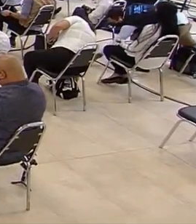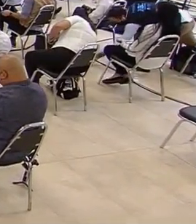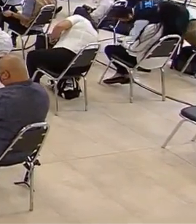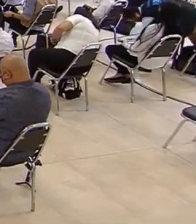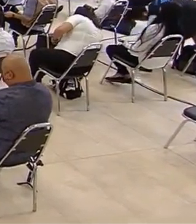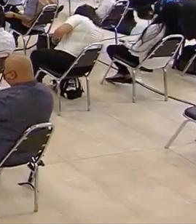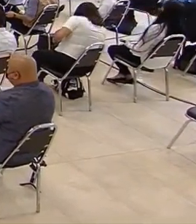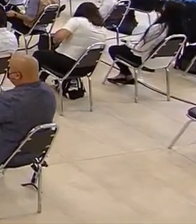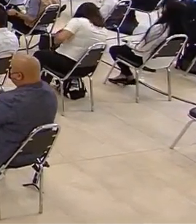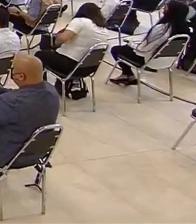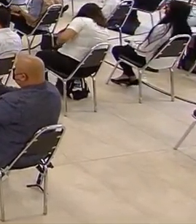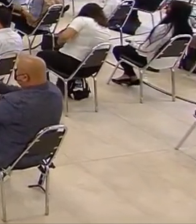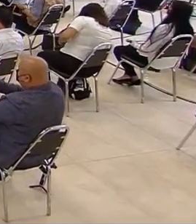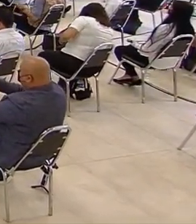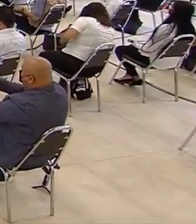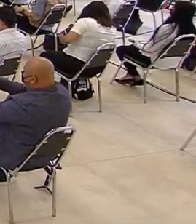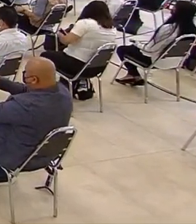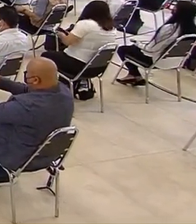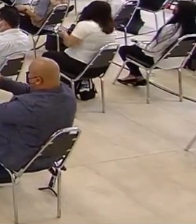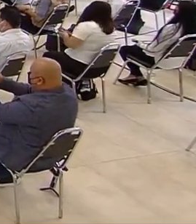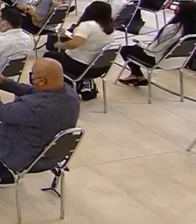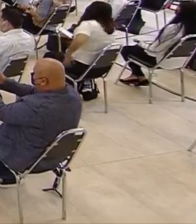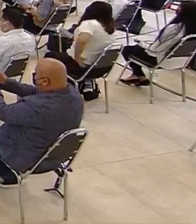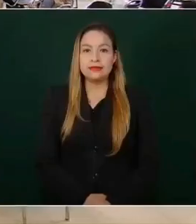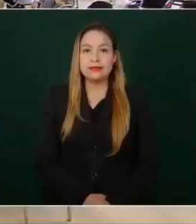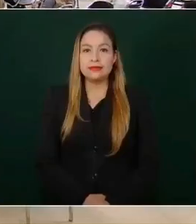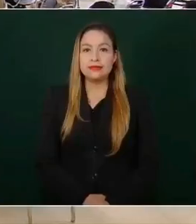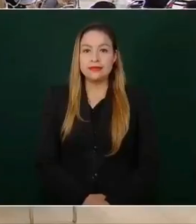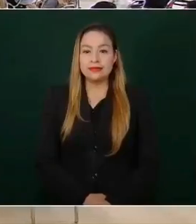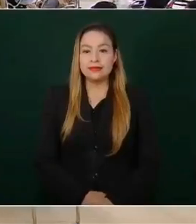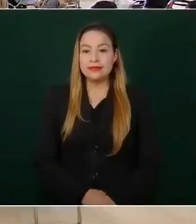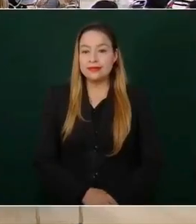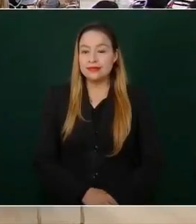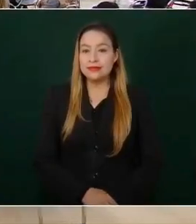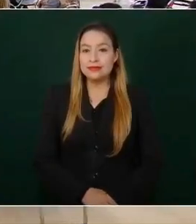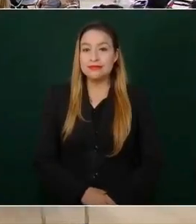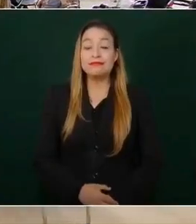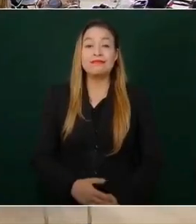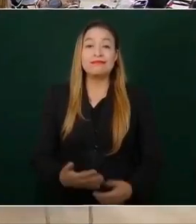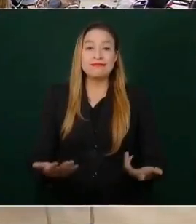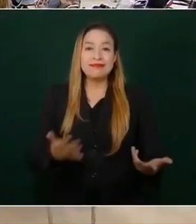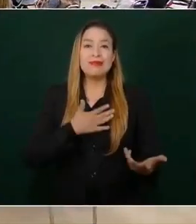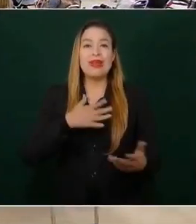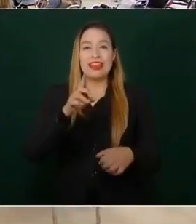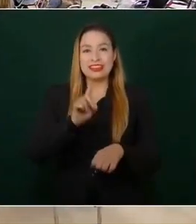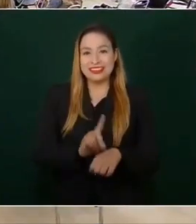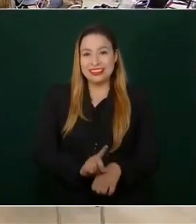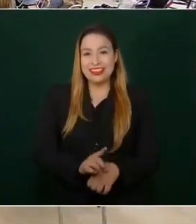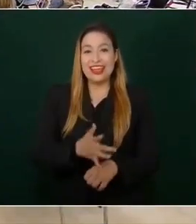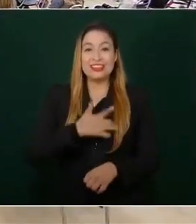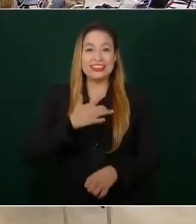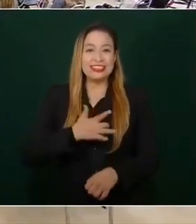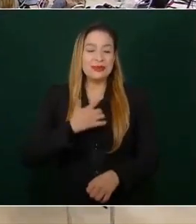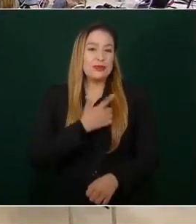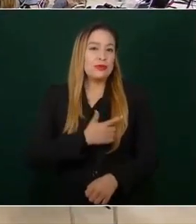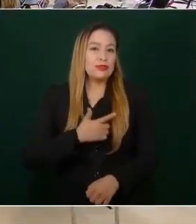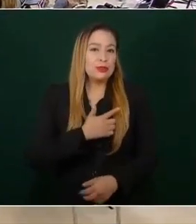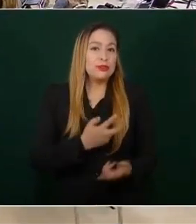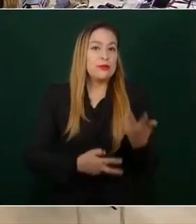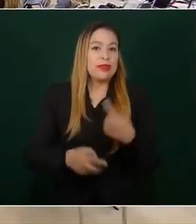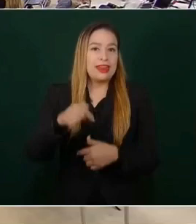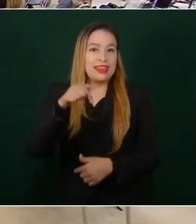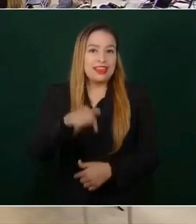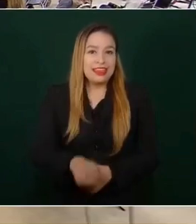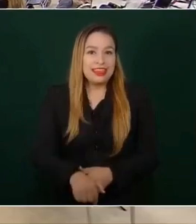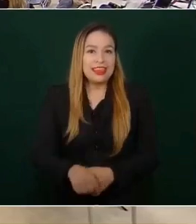rueda